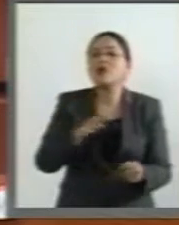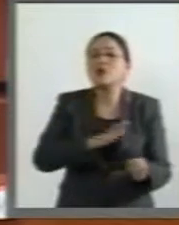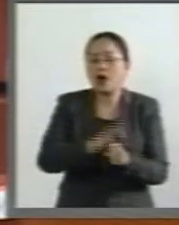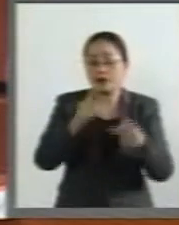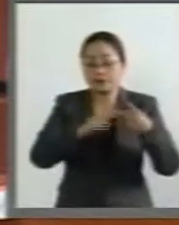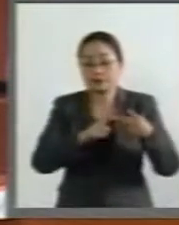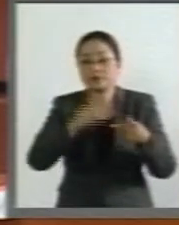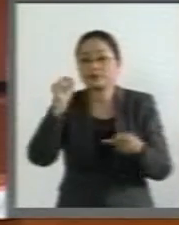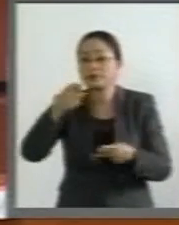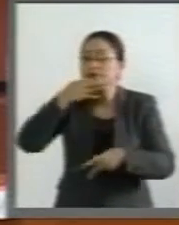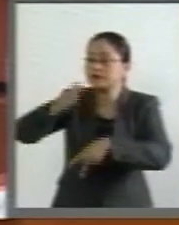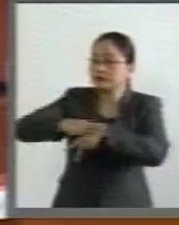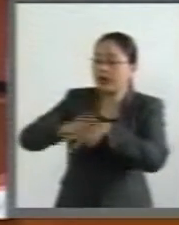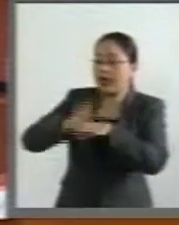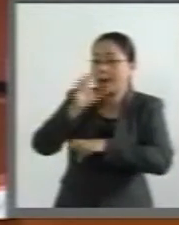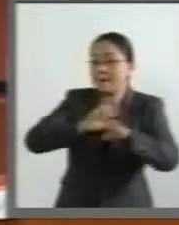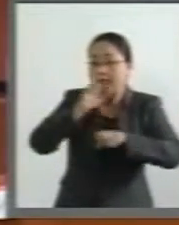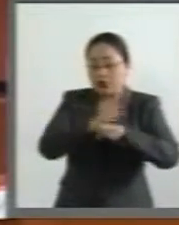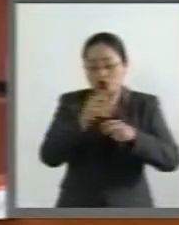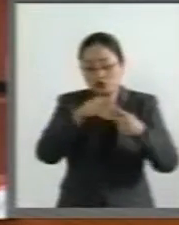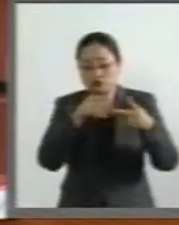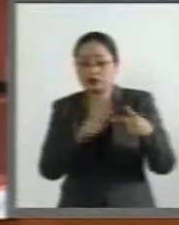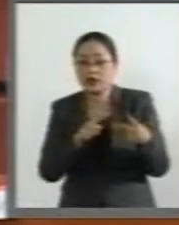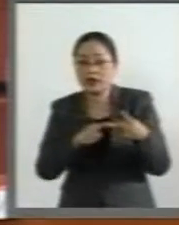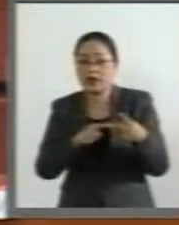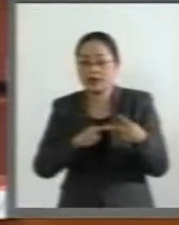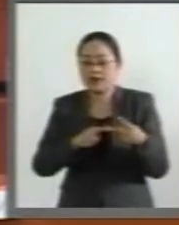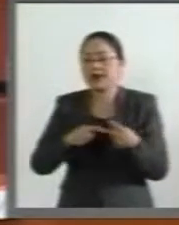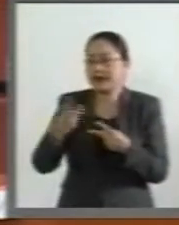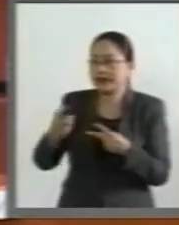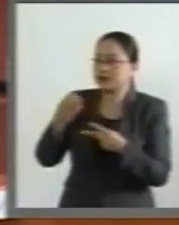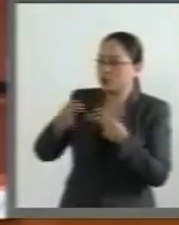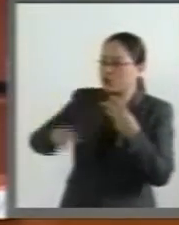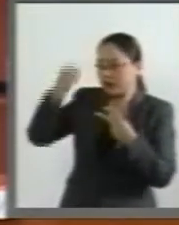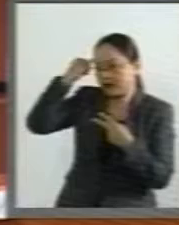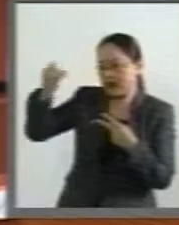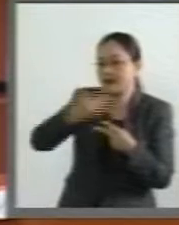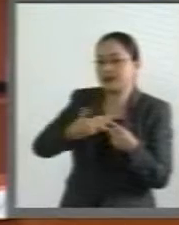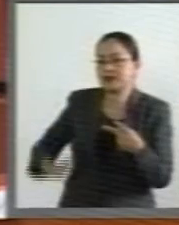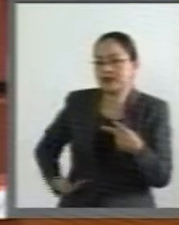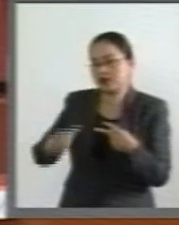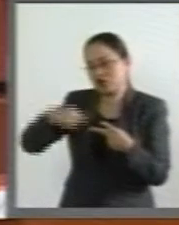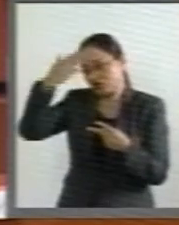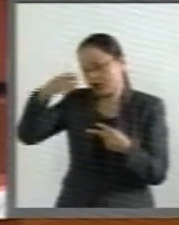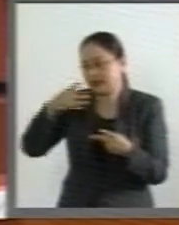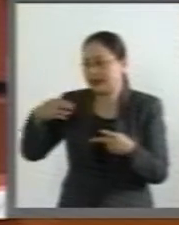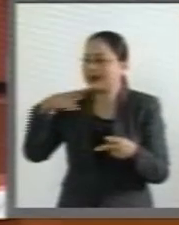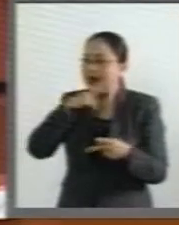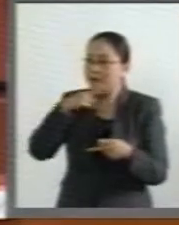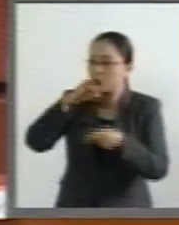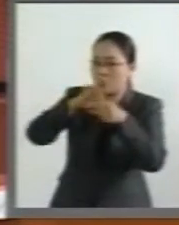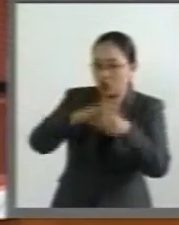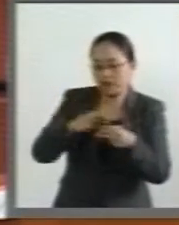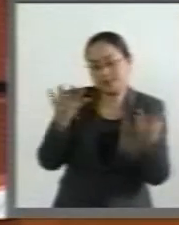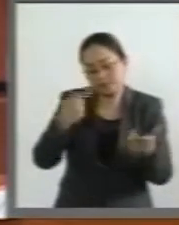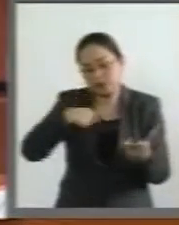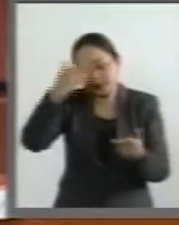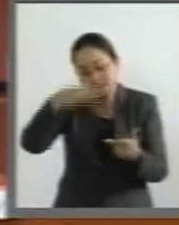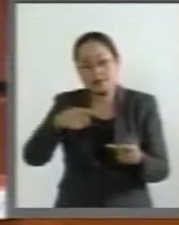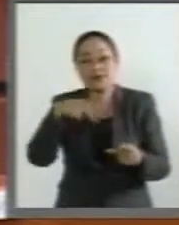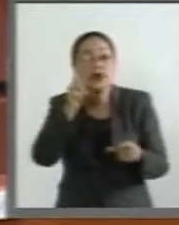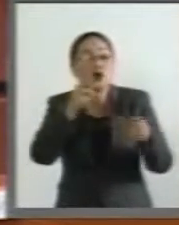Segundo, y al ciudadano embajador, y con esto concluyo, presidente, yo sé que tenemos prisa por nombrarlo, y con esto